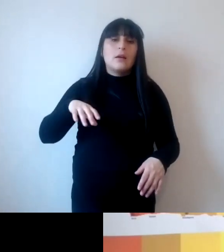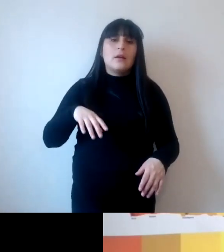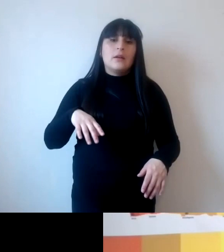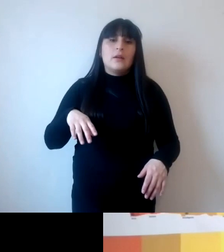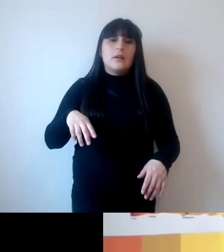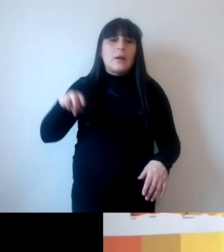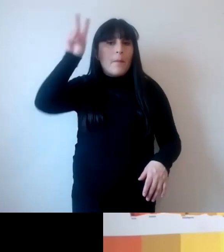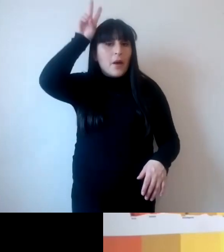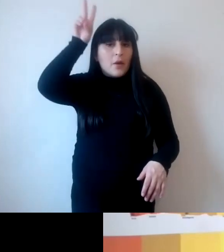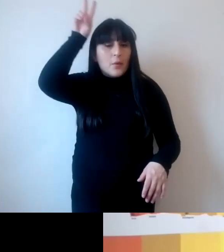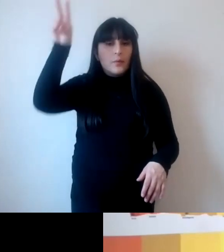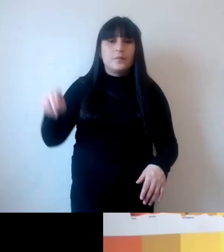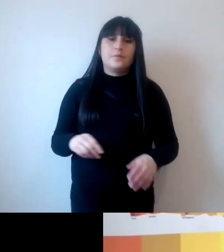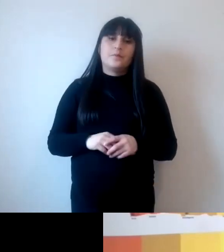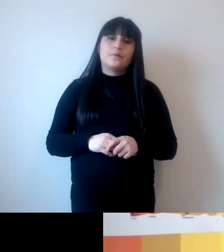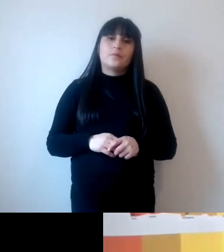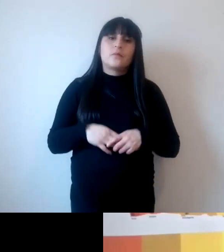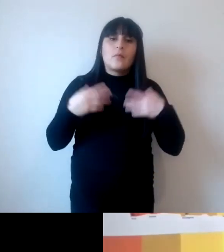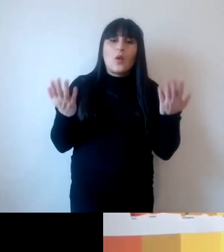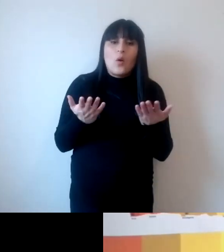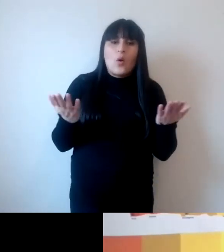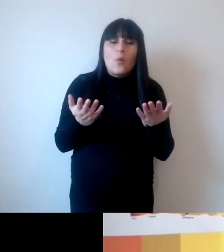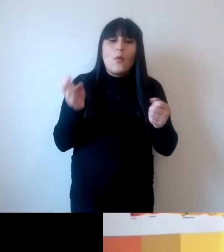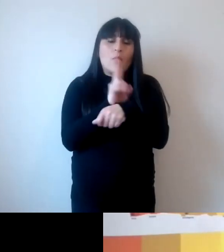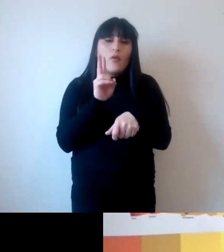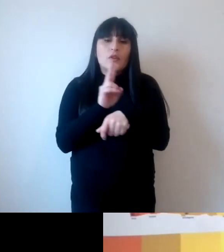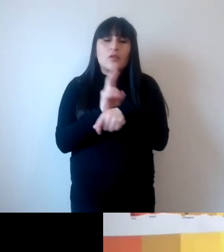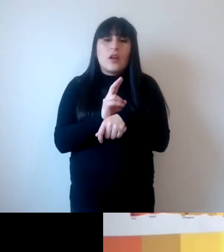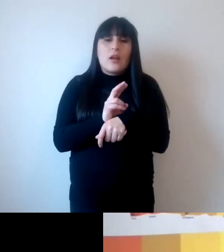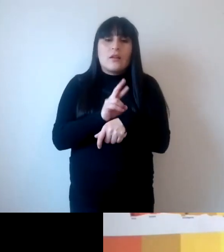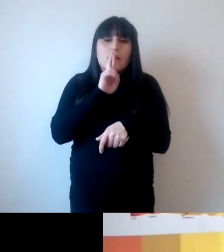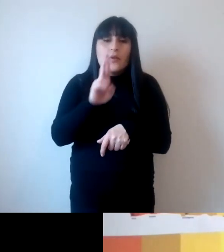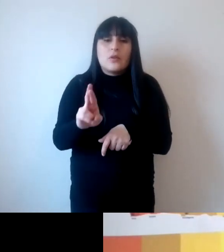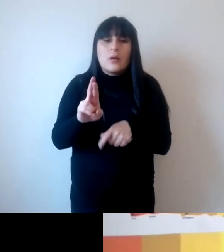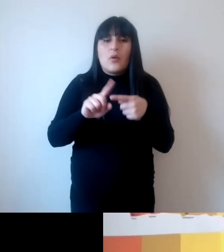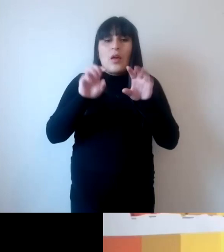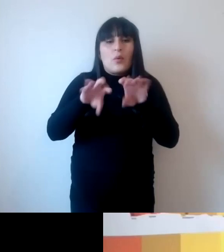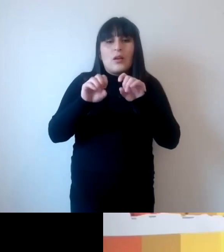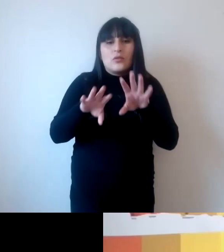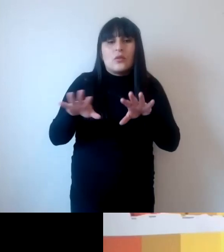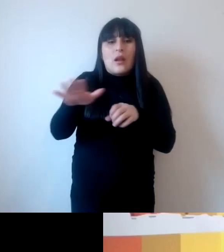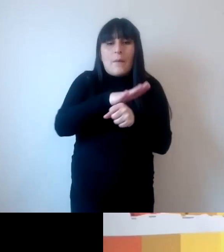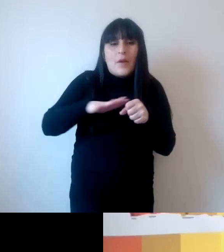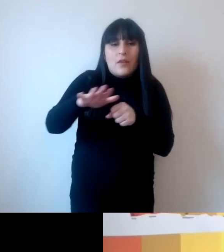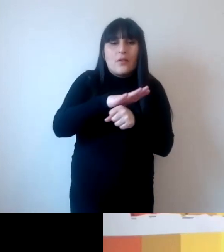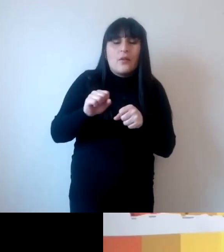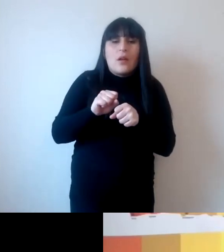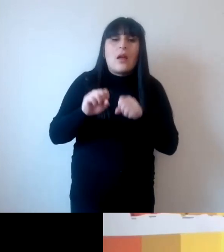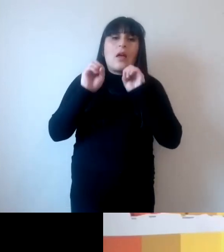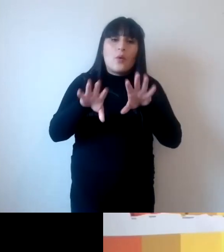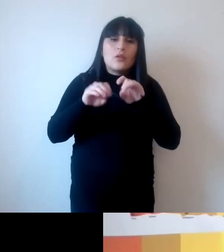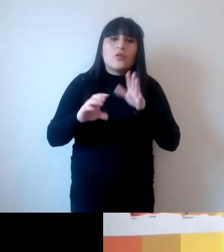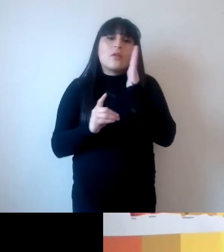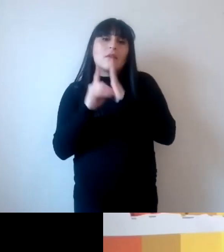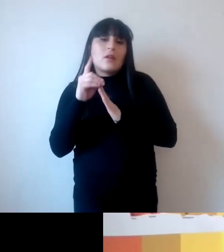respondemos a la polisemia de términos por ejemplo educación ambiental CTSSA educación para el desarrollo sostenible